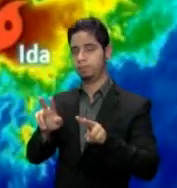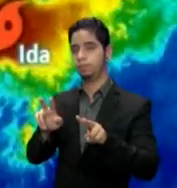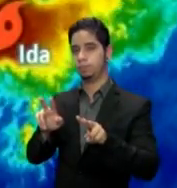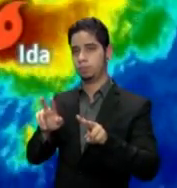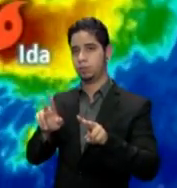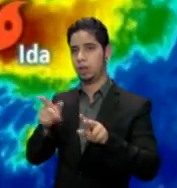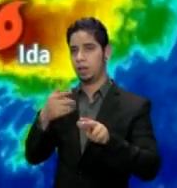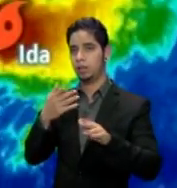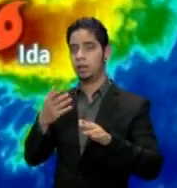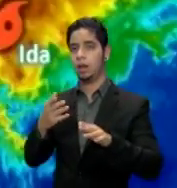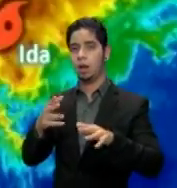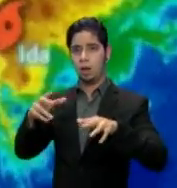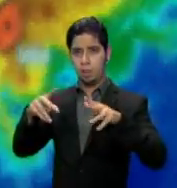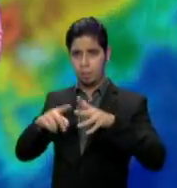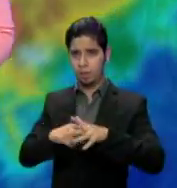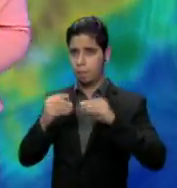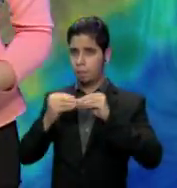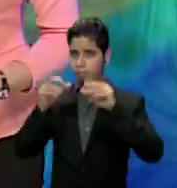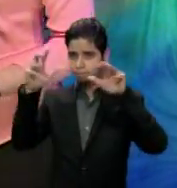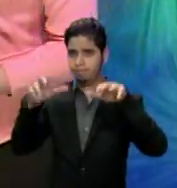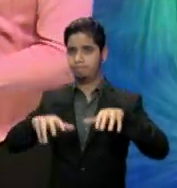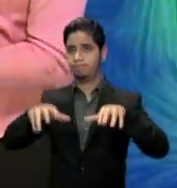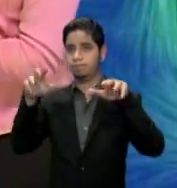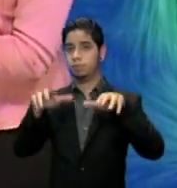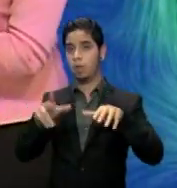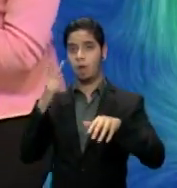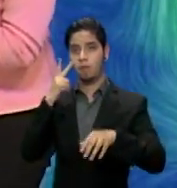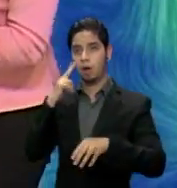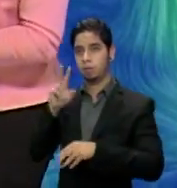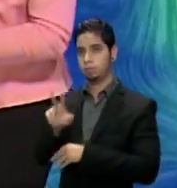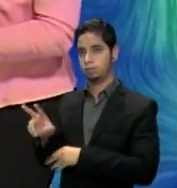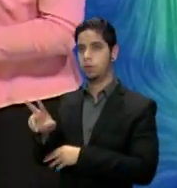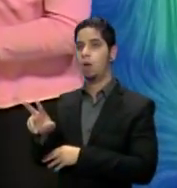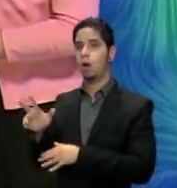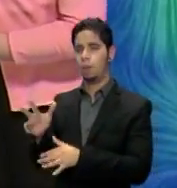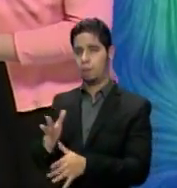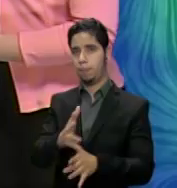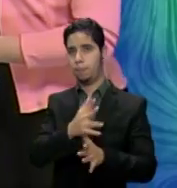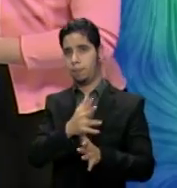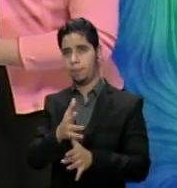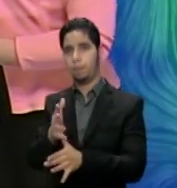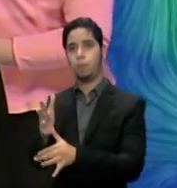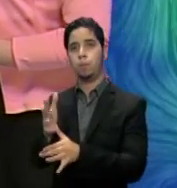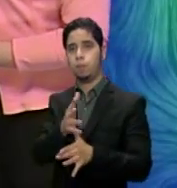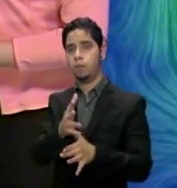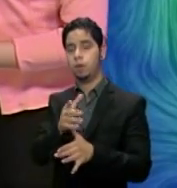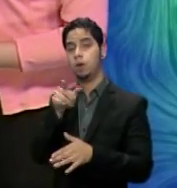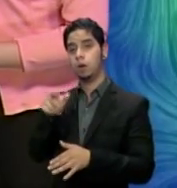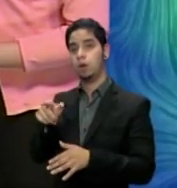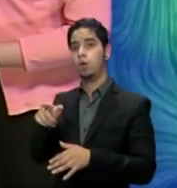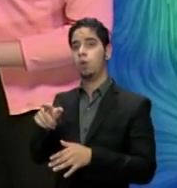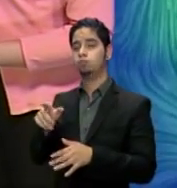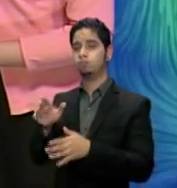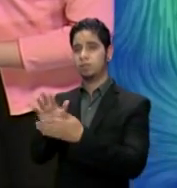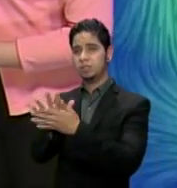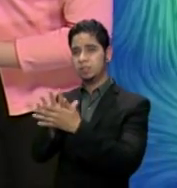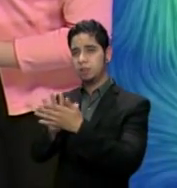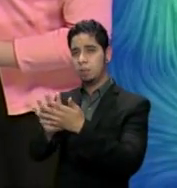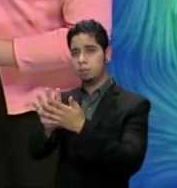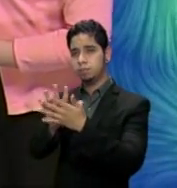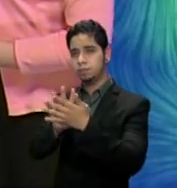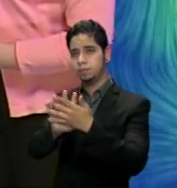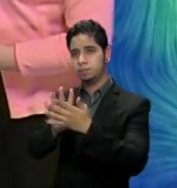desarrollo de esos aguaceros. Vea en esa imagen de flujo de viento en la alta atmósfera, que es un sistema de baja presión bastante